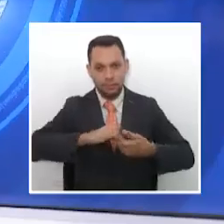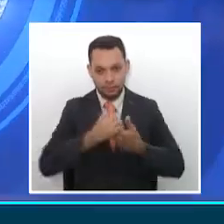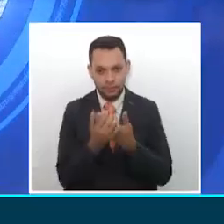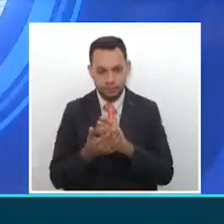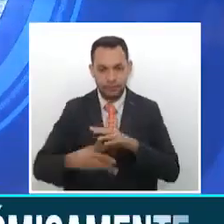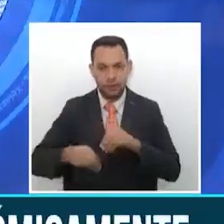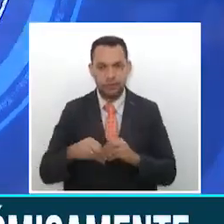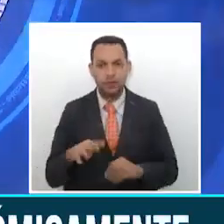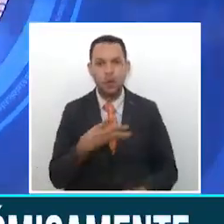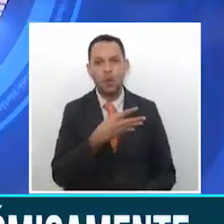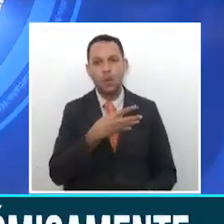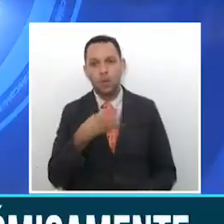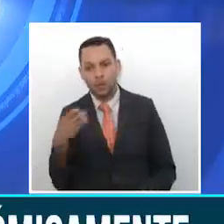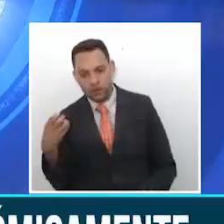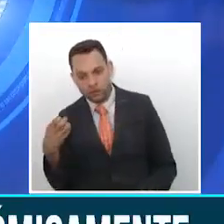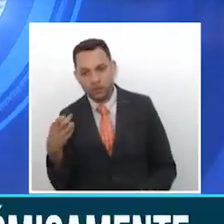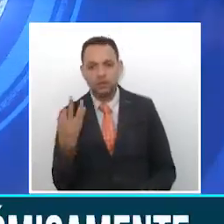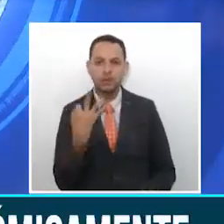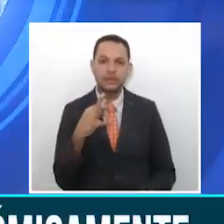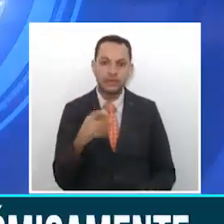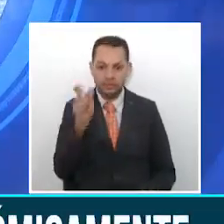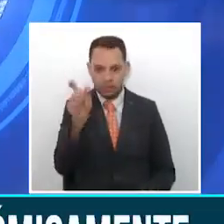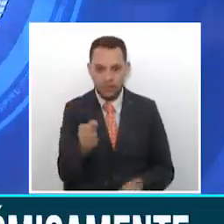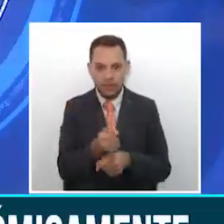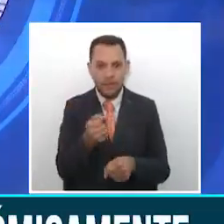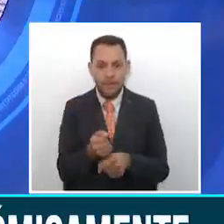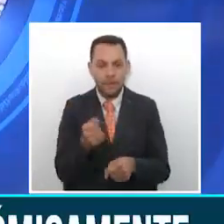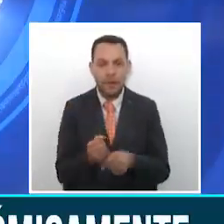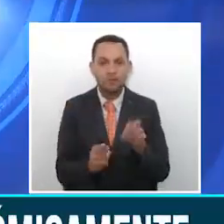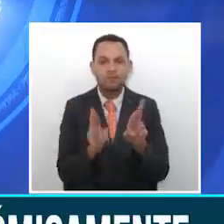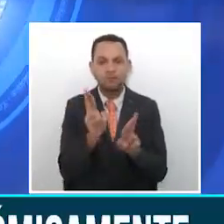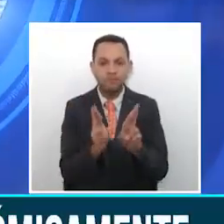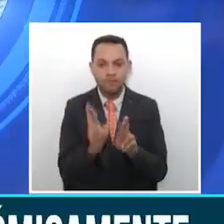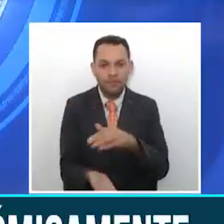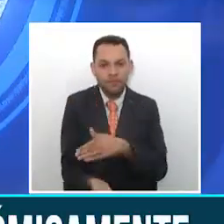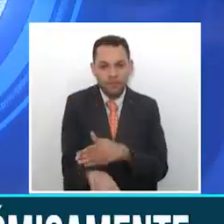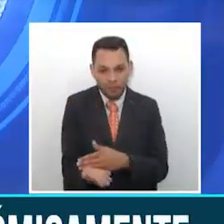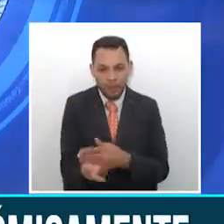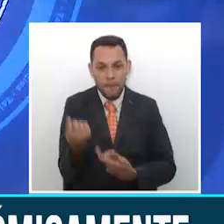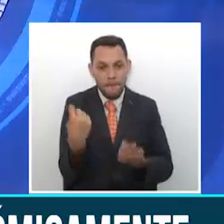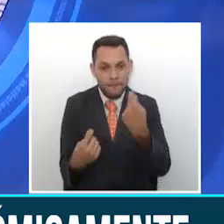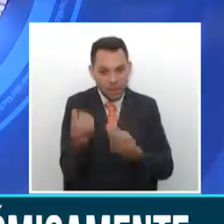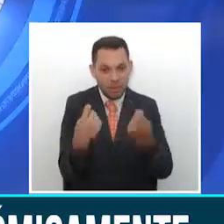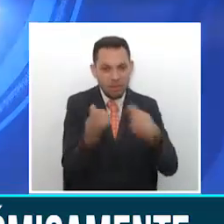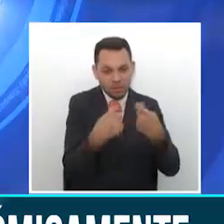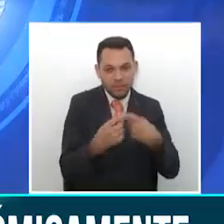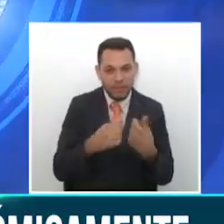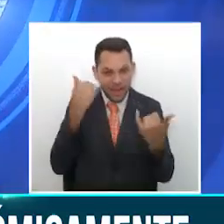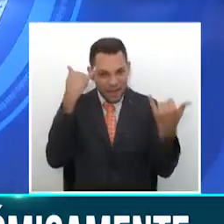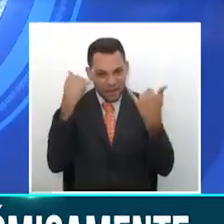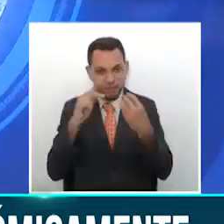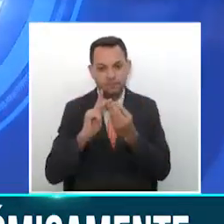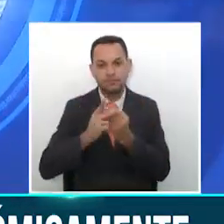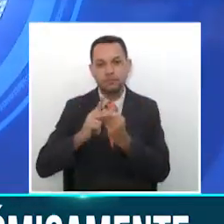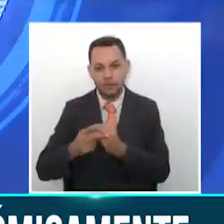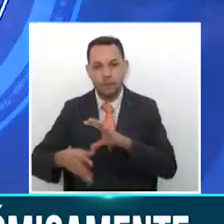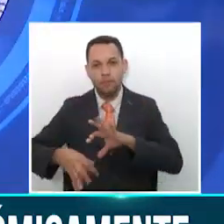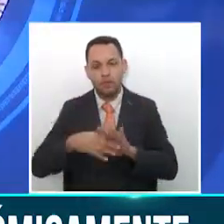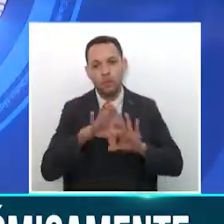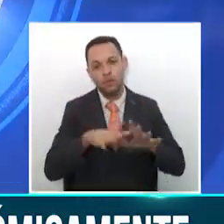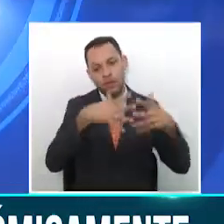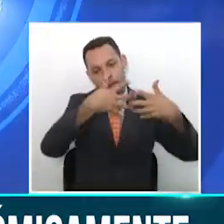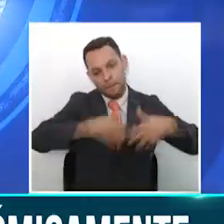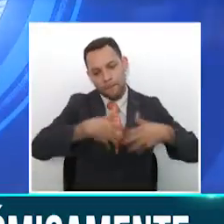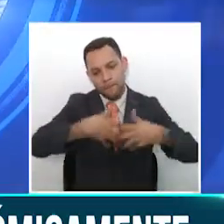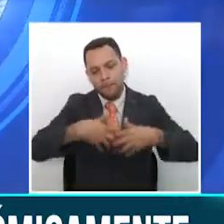que comercializan la Lotería de Riseralda buscan la manera de reincorporarse a la vida productiva del departamento a través de nuevas herramientas que implementa la empresa para